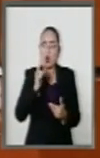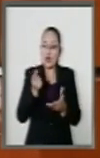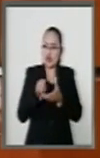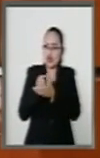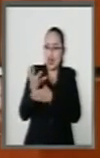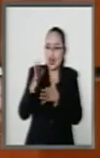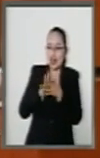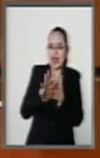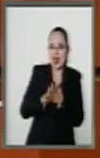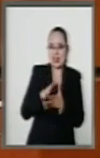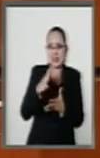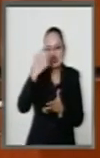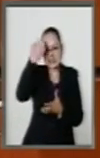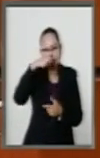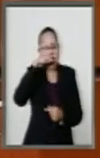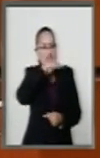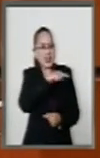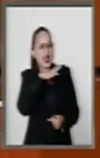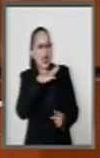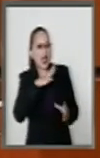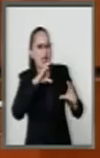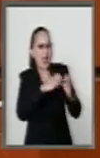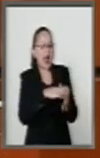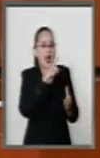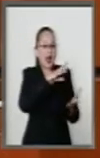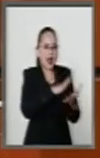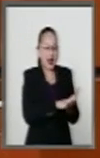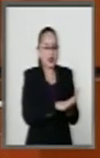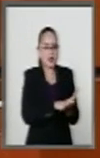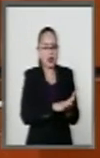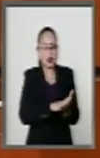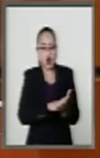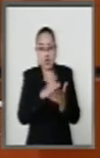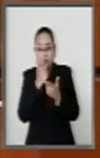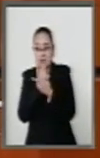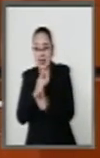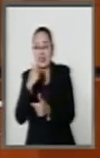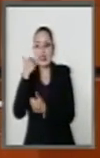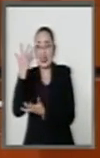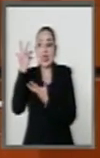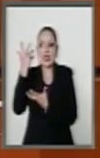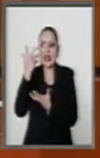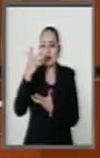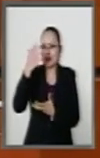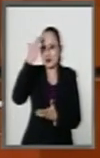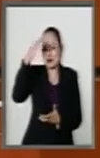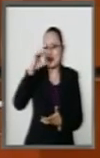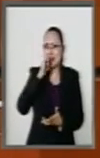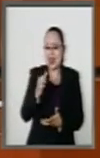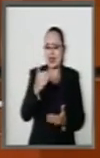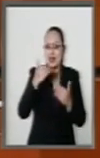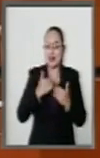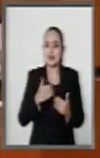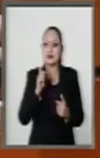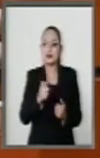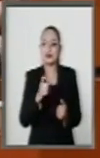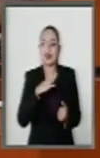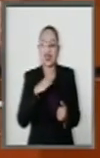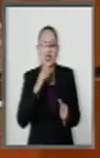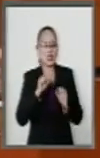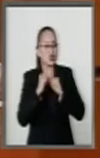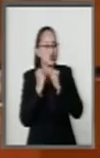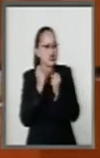de ahí? ¿Extrañará la libertad si no la conoce? ¿Cuáles serán sus sentimientos con la sociedad que lo puso en esa